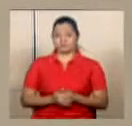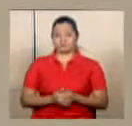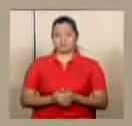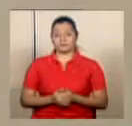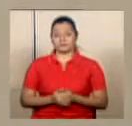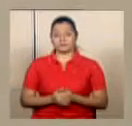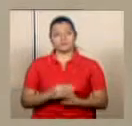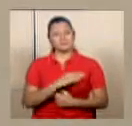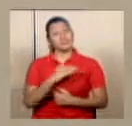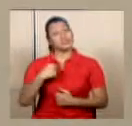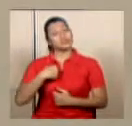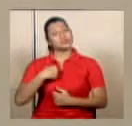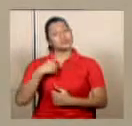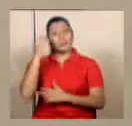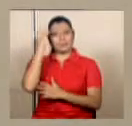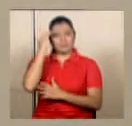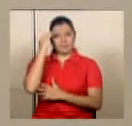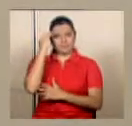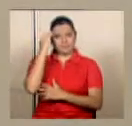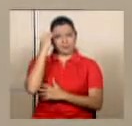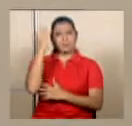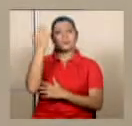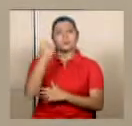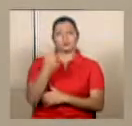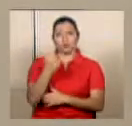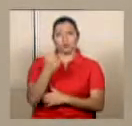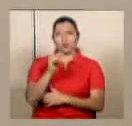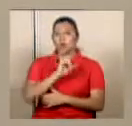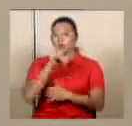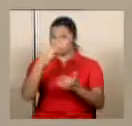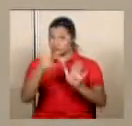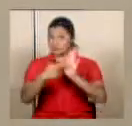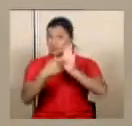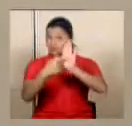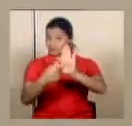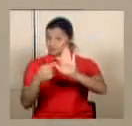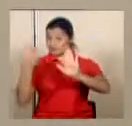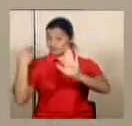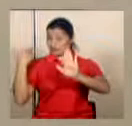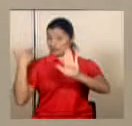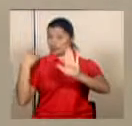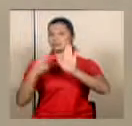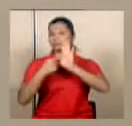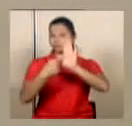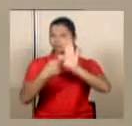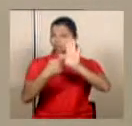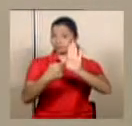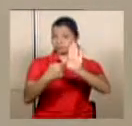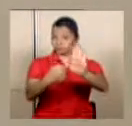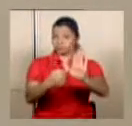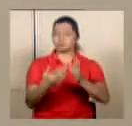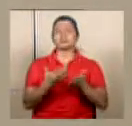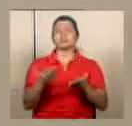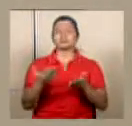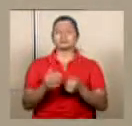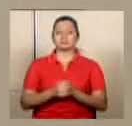Y a mí me preocupa porque como lo he evidenciado a lo largo de la discusión de este proyecto